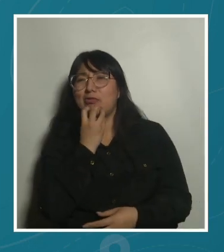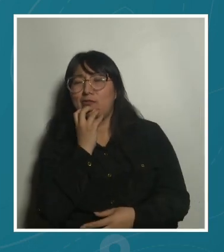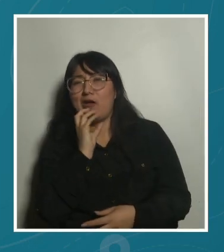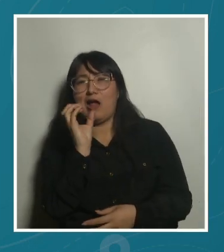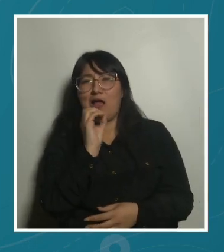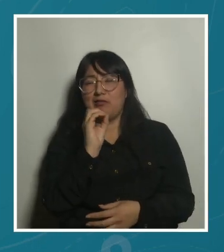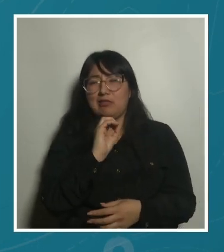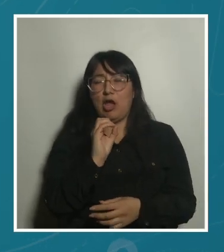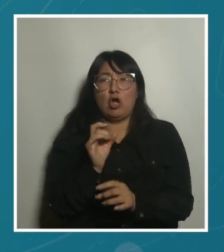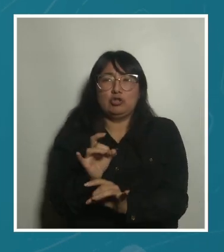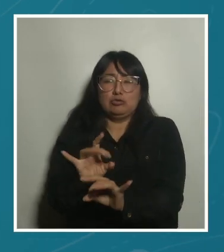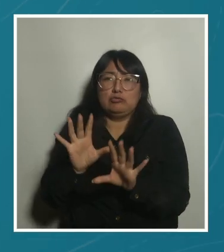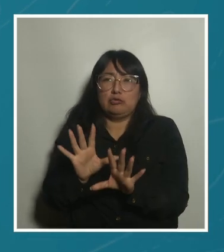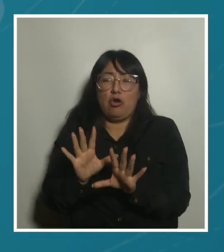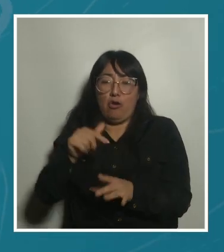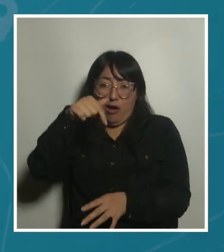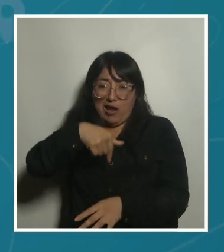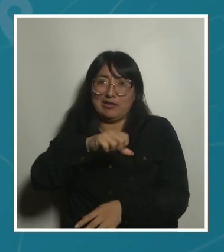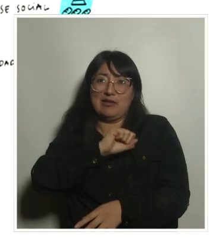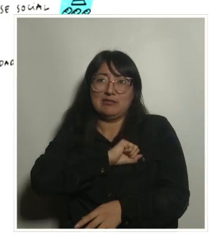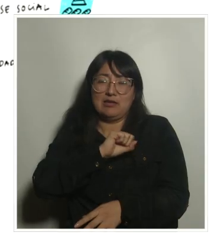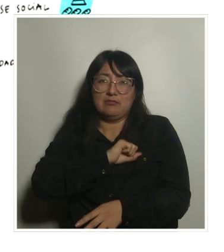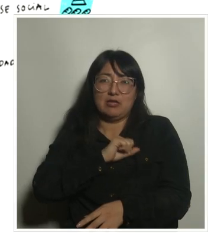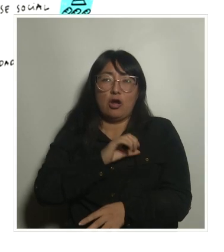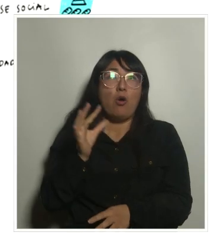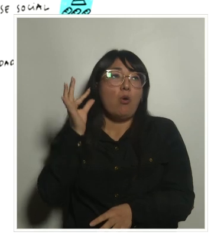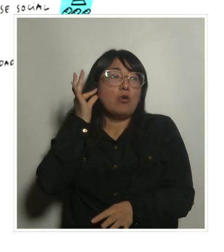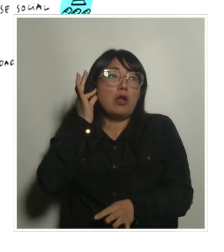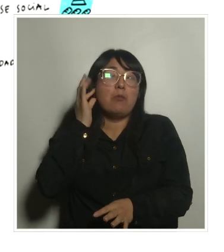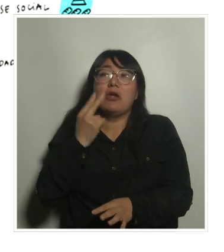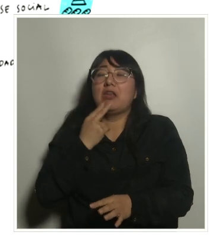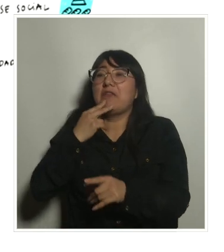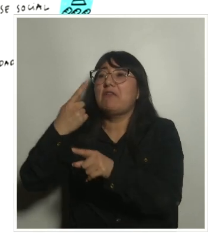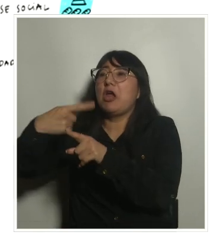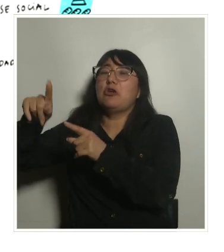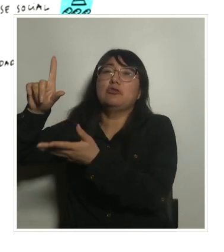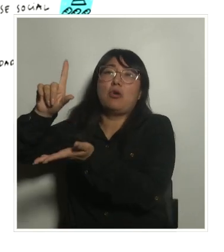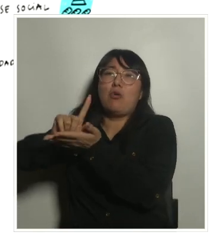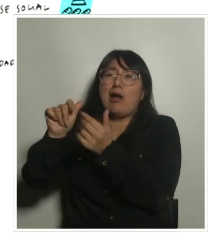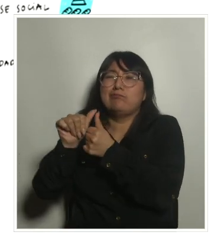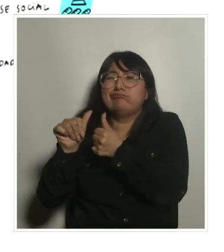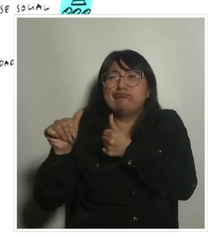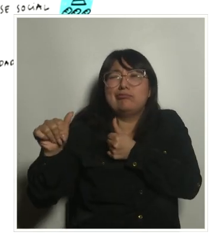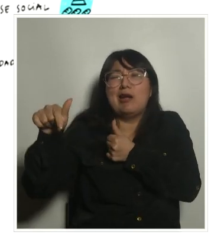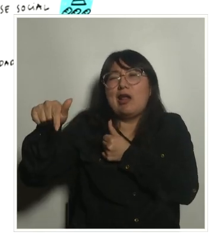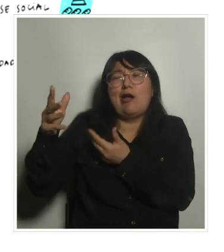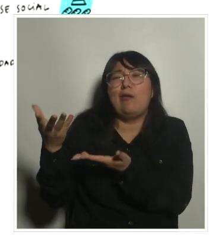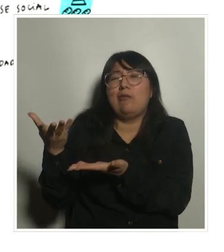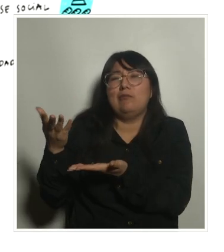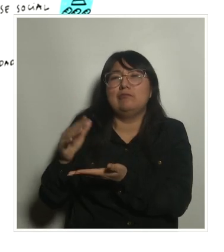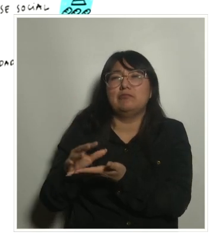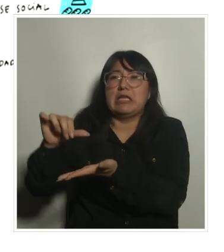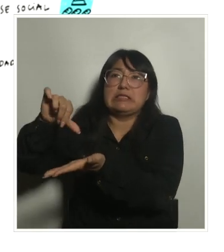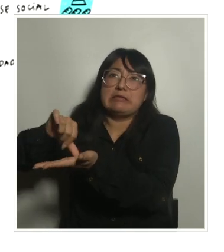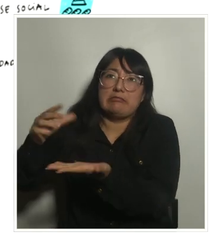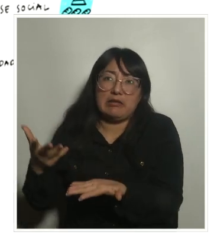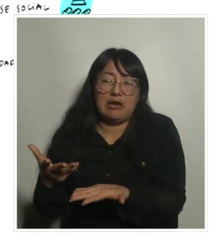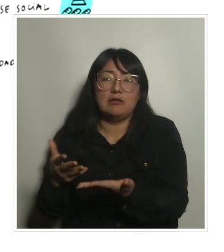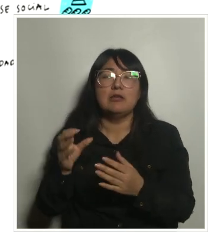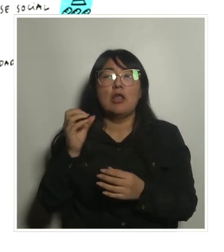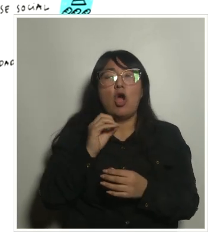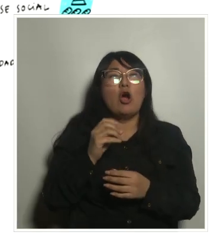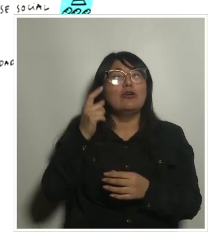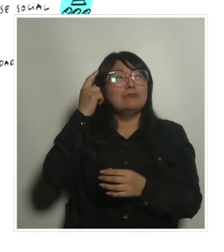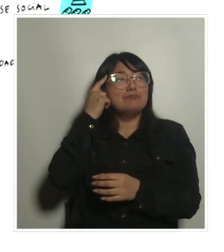simplemente en el propio Santiago, una mujer que hay una zona más periférica que en una que vive en una central. Y si ponemos otras